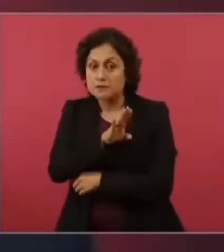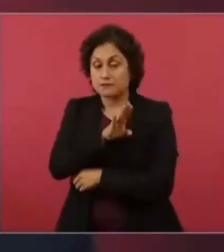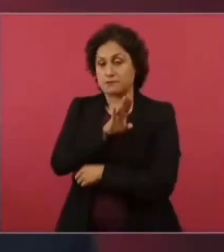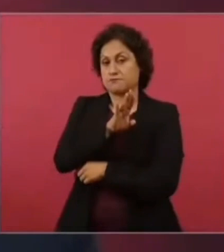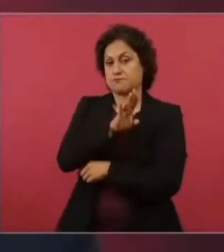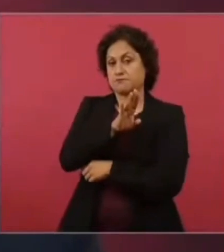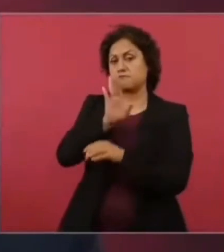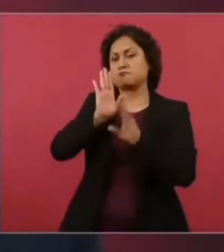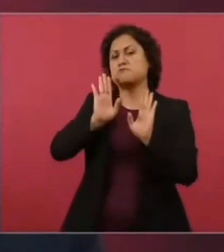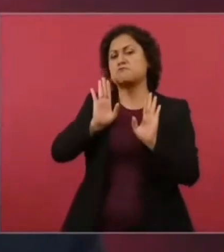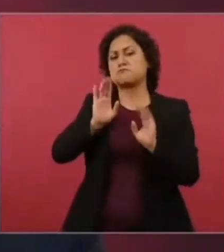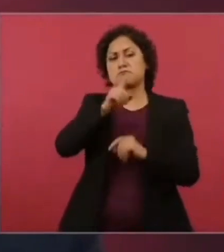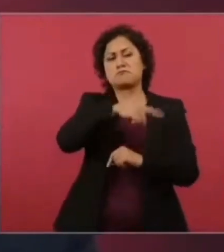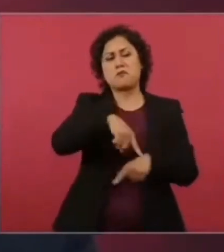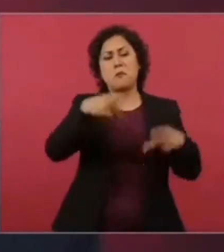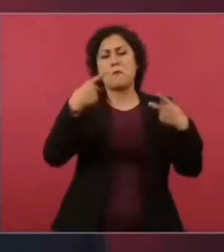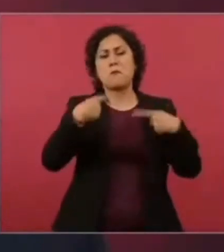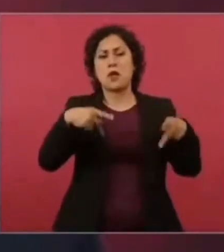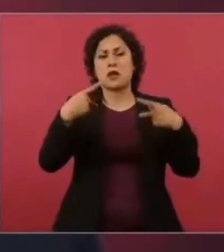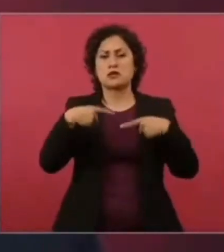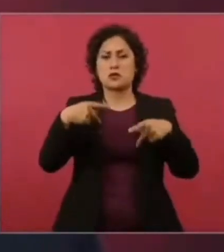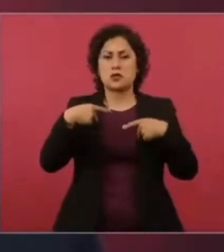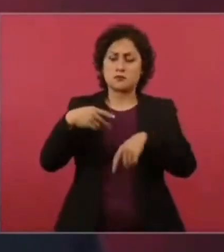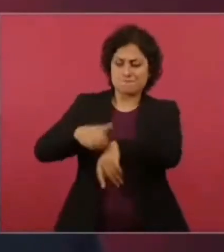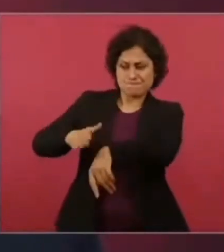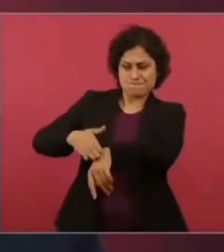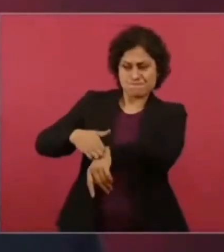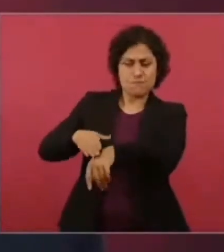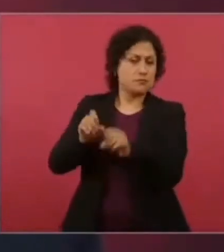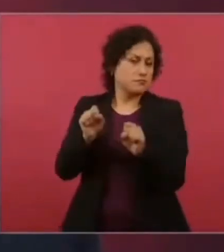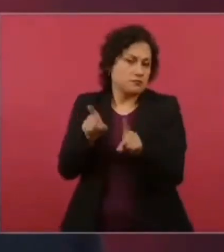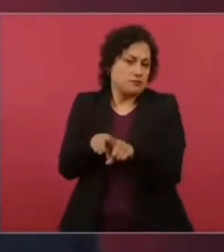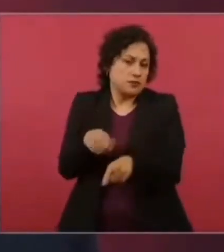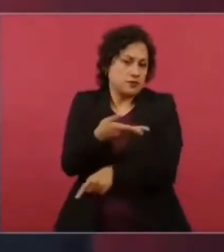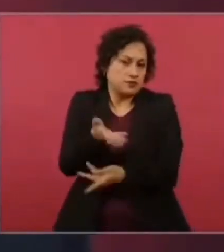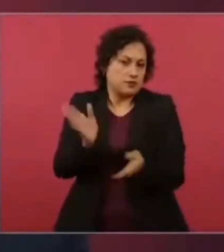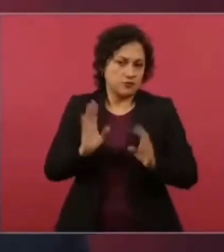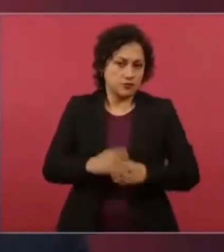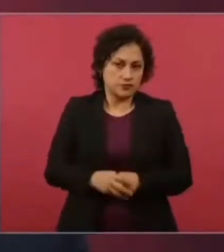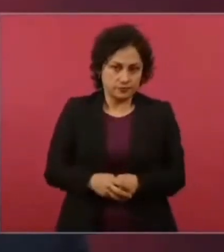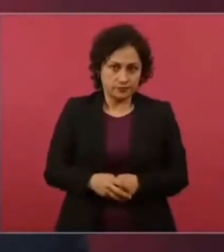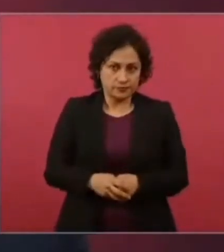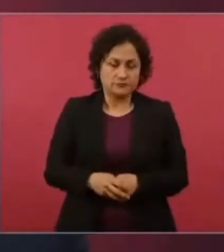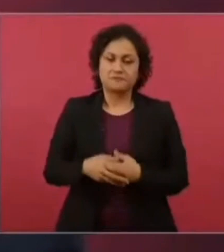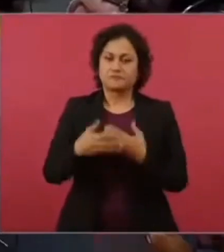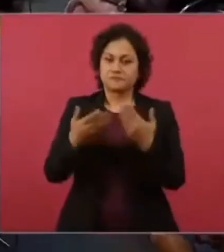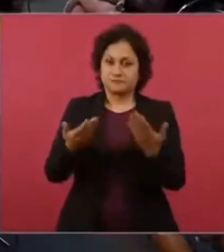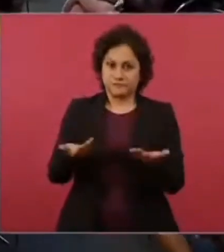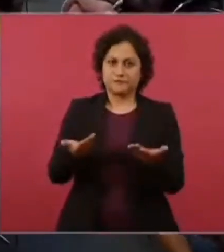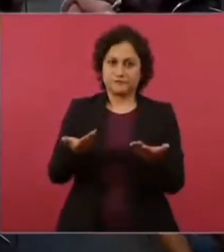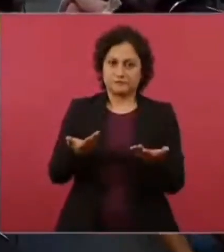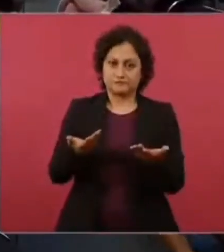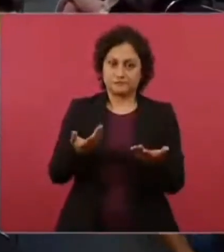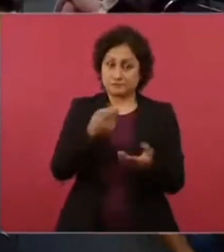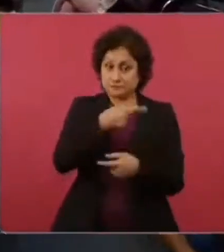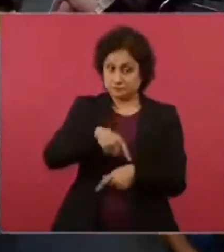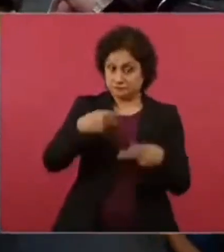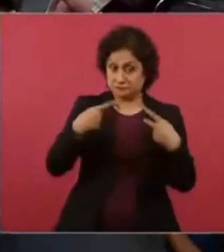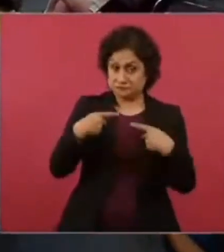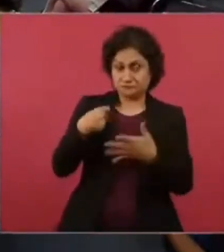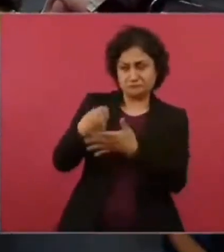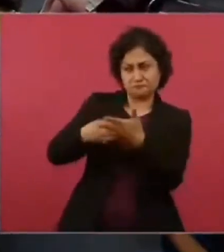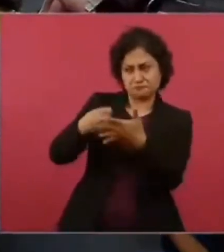gente se va a hacer cargo de presionar y decir ¿por qué